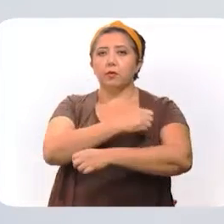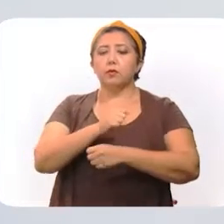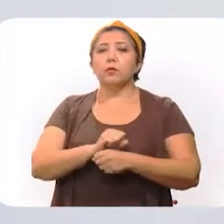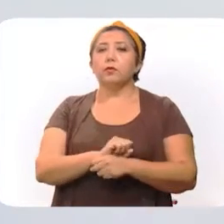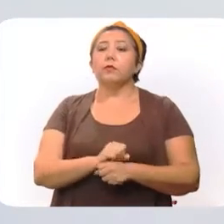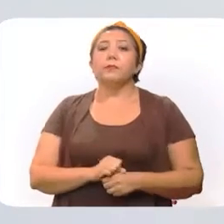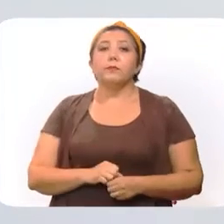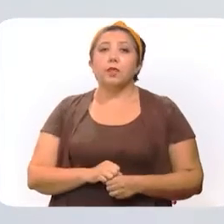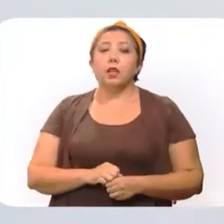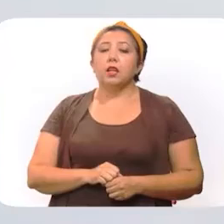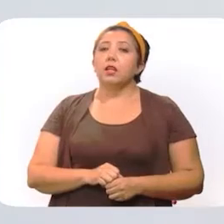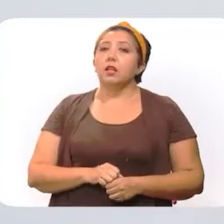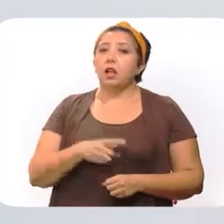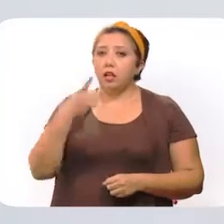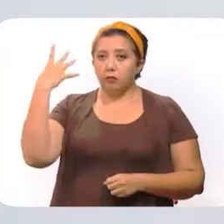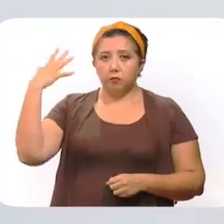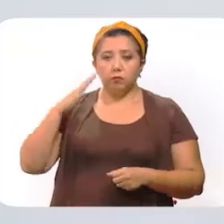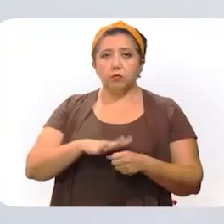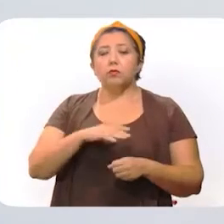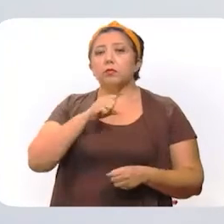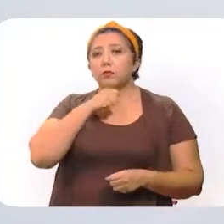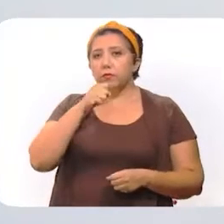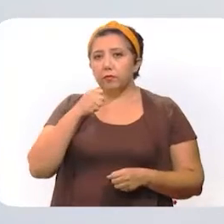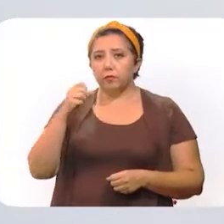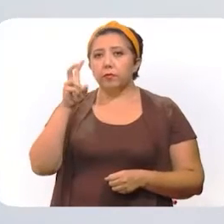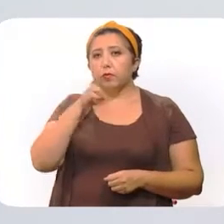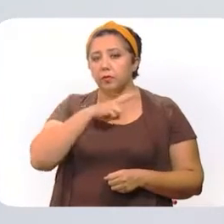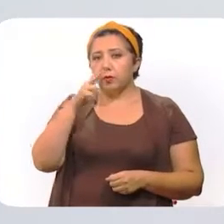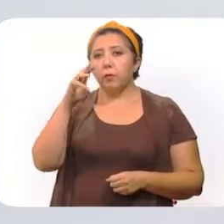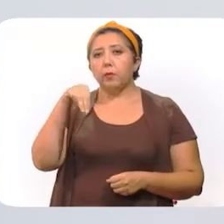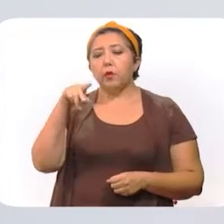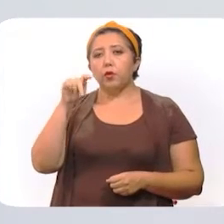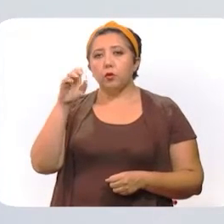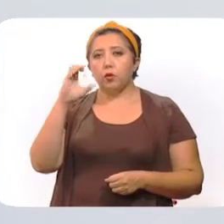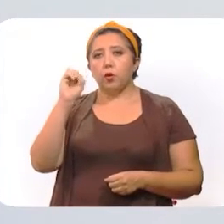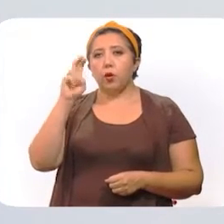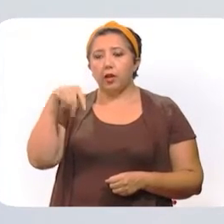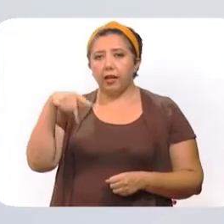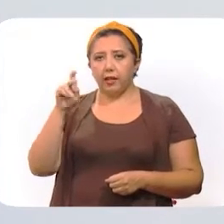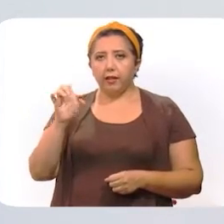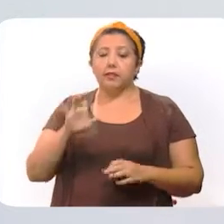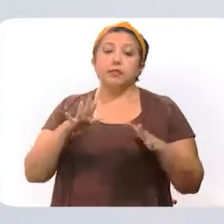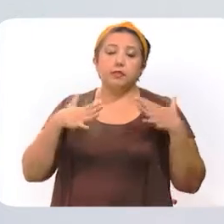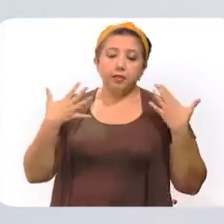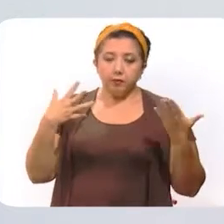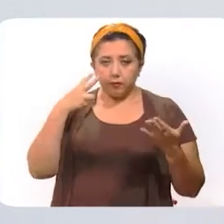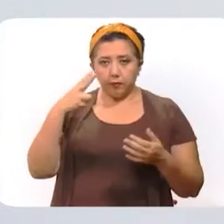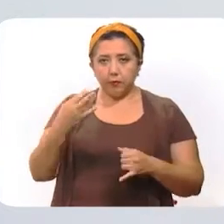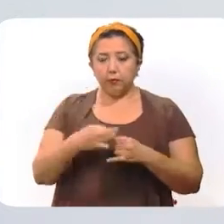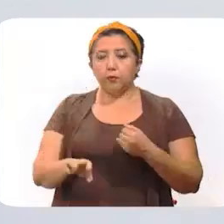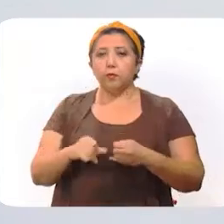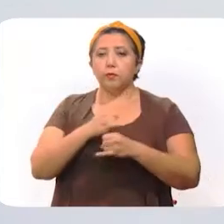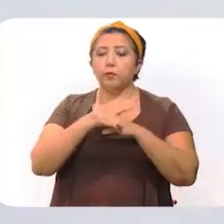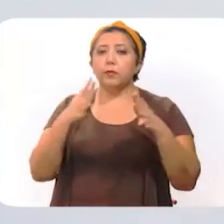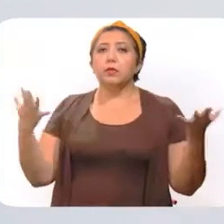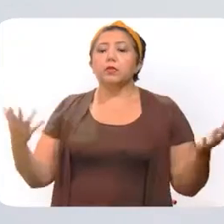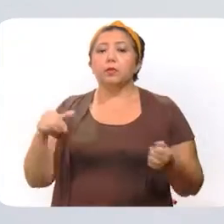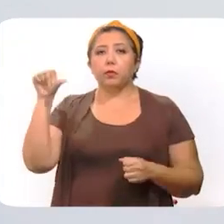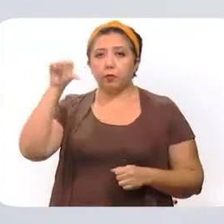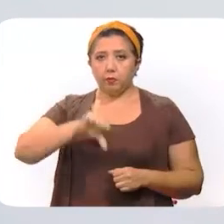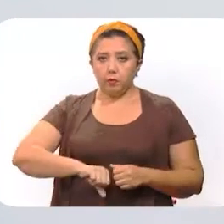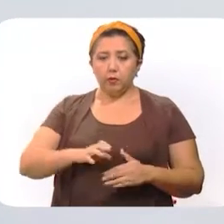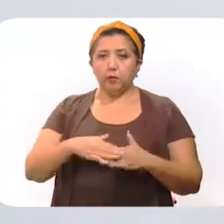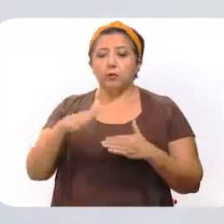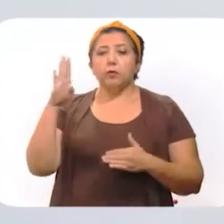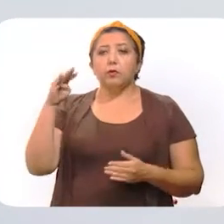coronavirus. Se vacunó adultos mayores de los municipios de Valladolid, Motul y Concal. Según consta en el último corte realizado hoy,